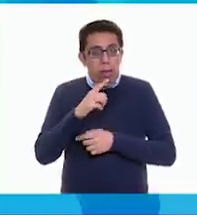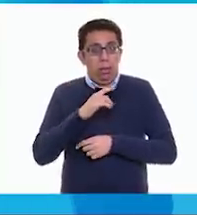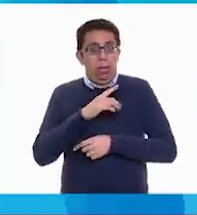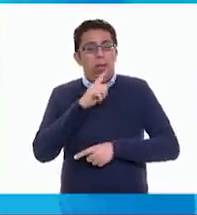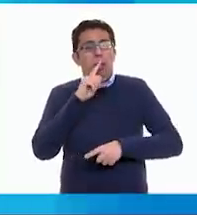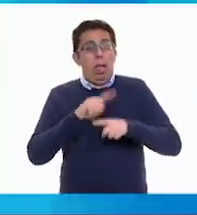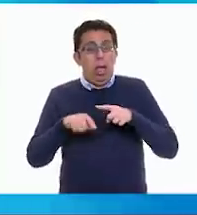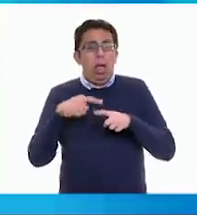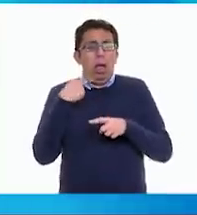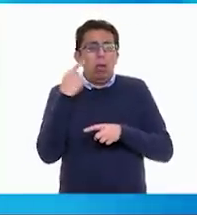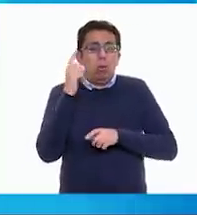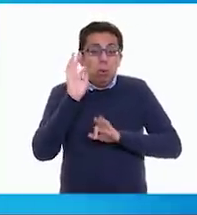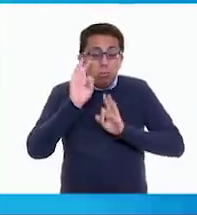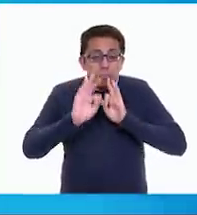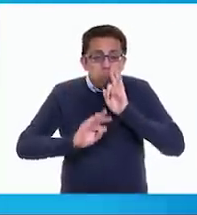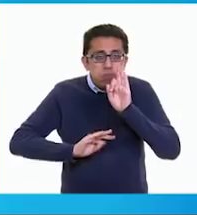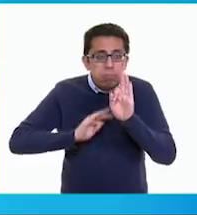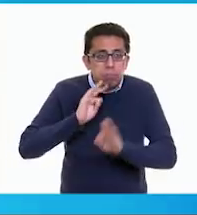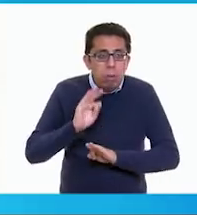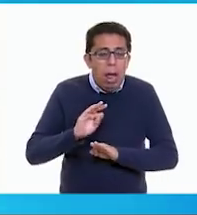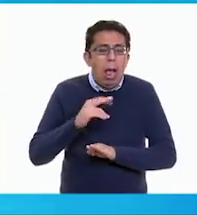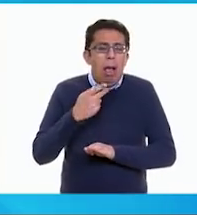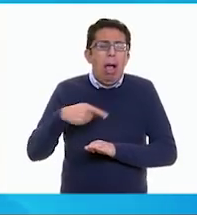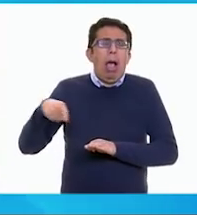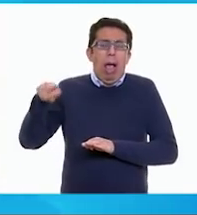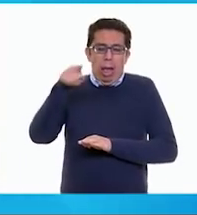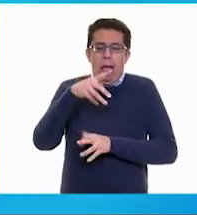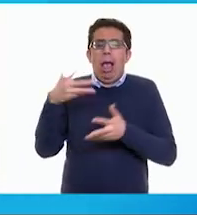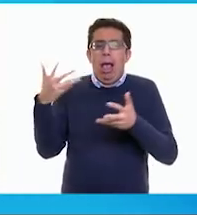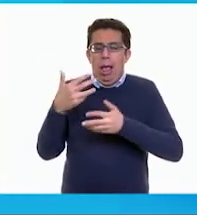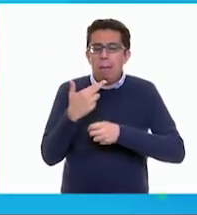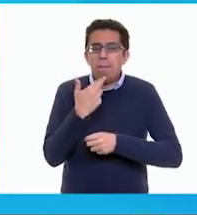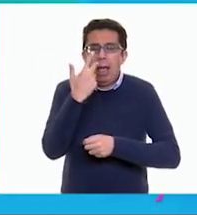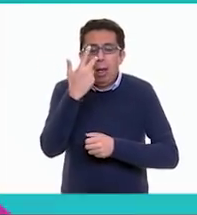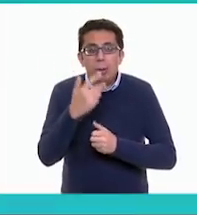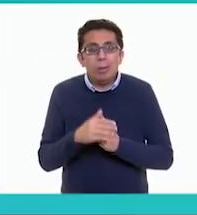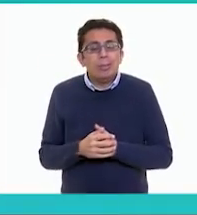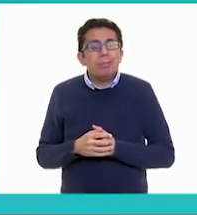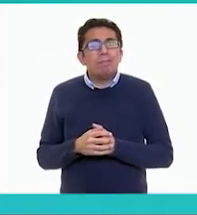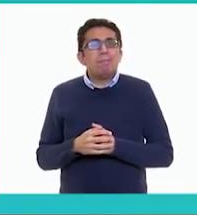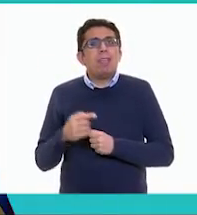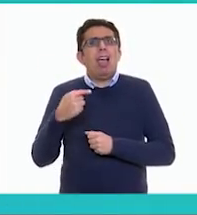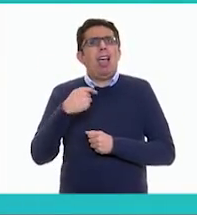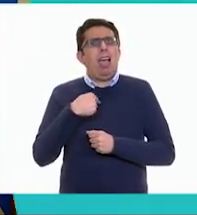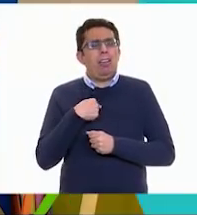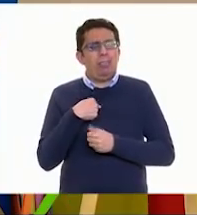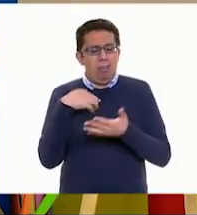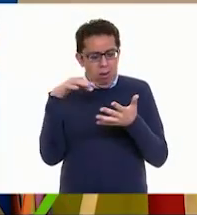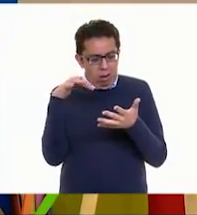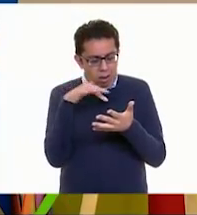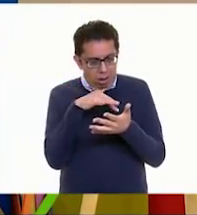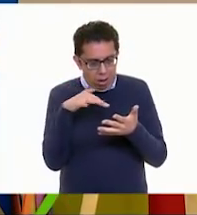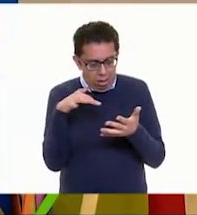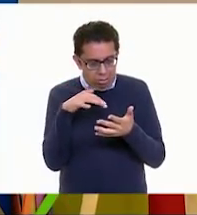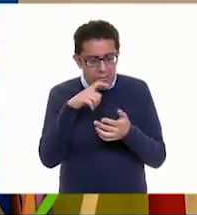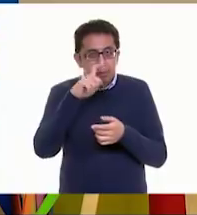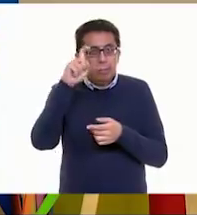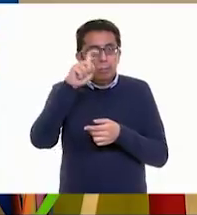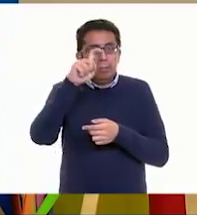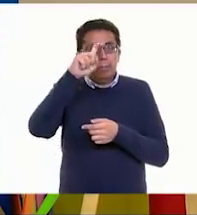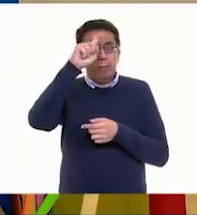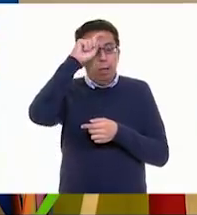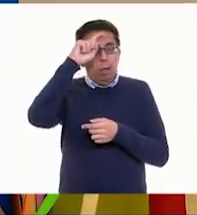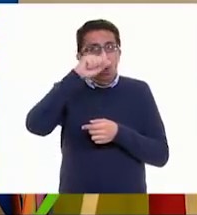apapachen, mejor ahí la raza. Y yo me quedé igual, parece que me hablaba en